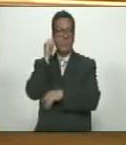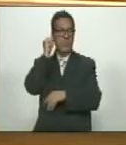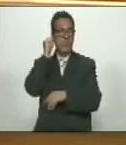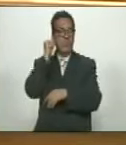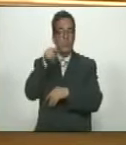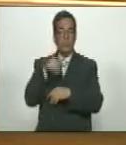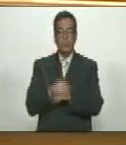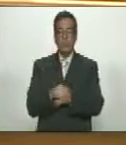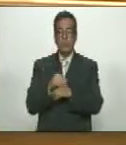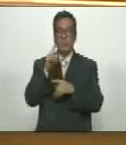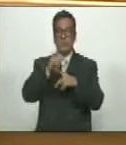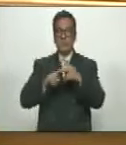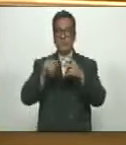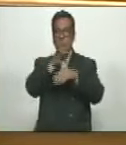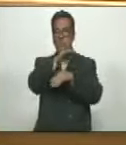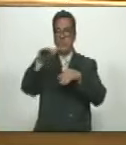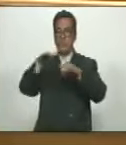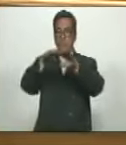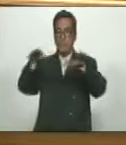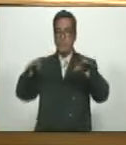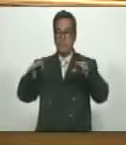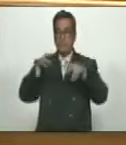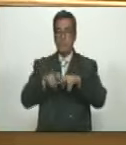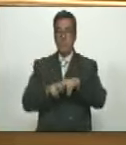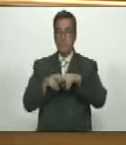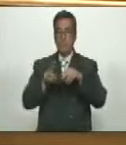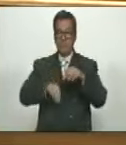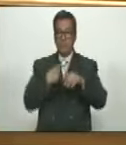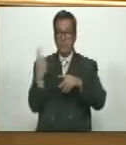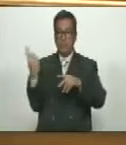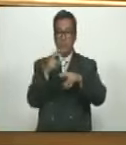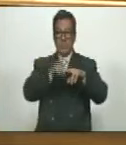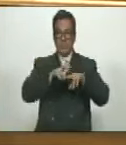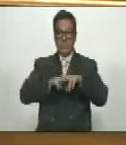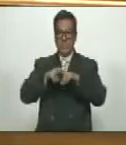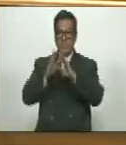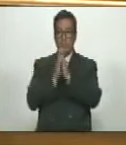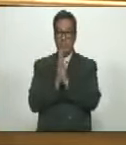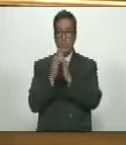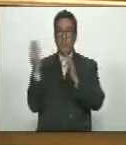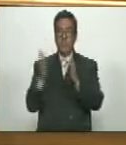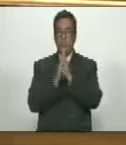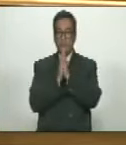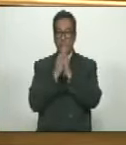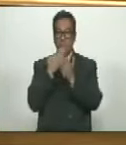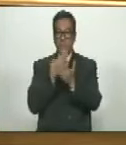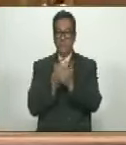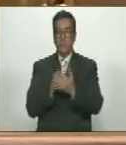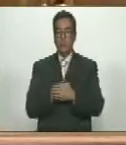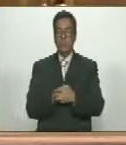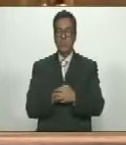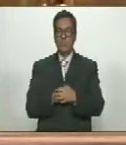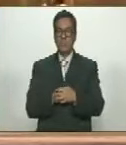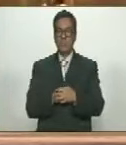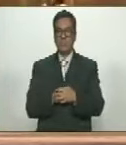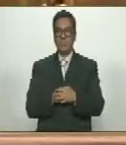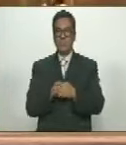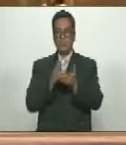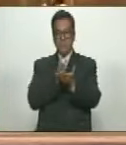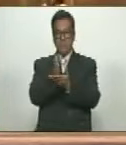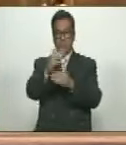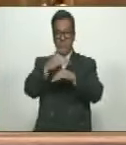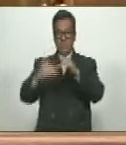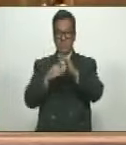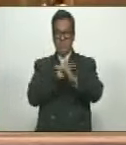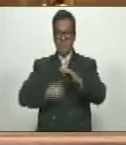se encuentran en el primer piso del hemiciclo, pueden bajar y ocupar los curules aquí abajo. Agradecido. Continúe,